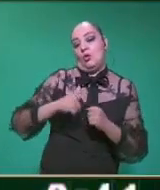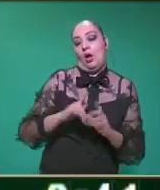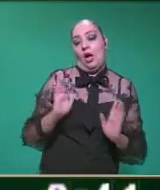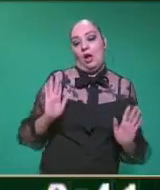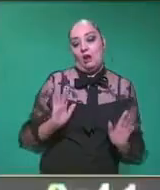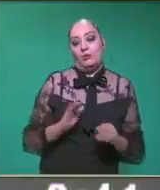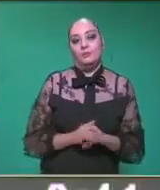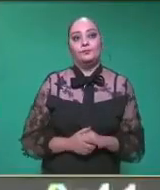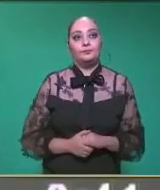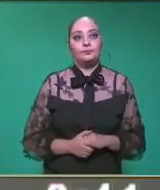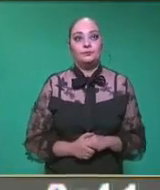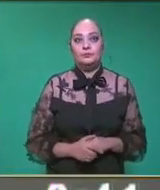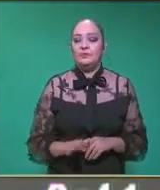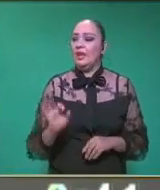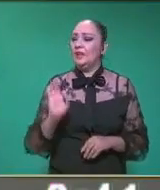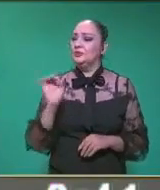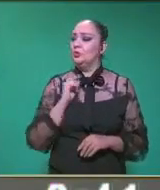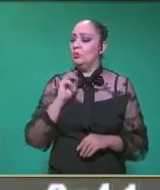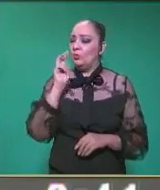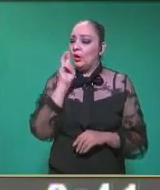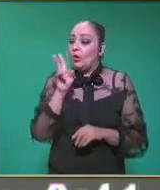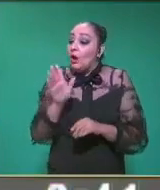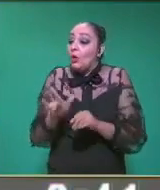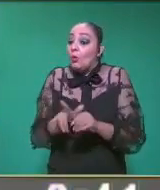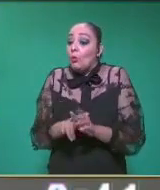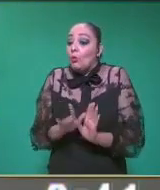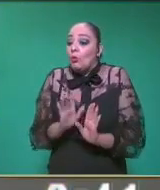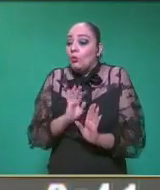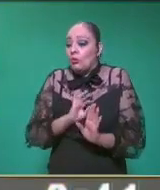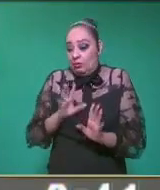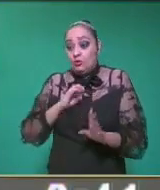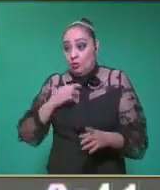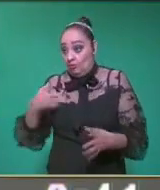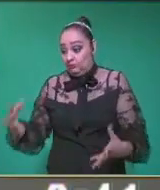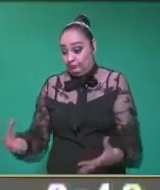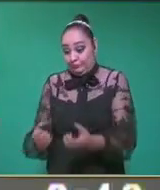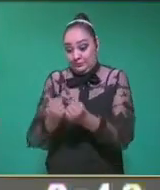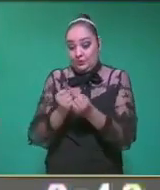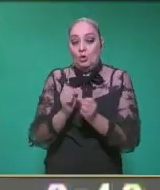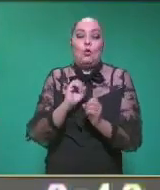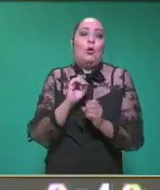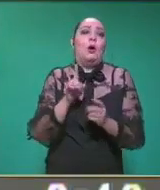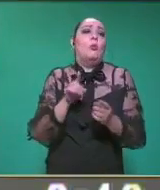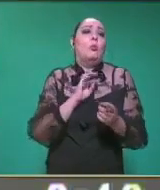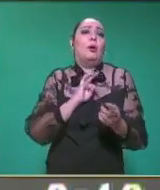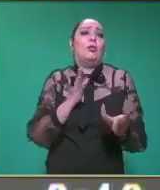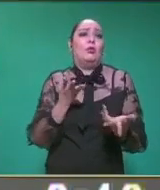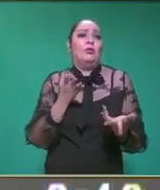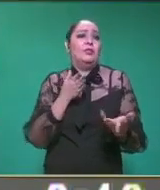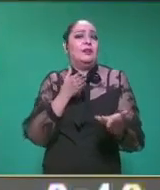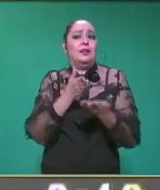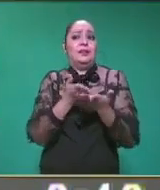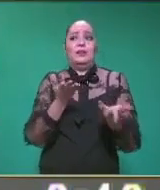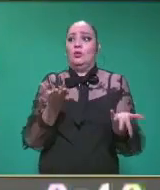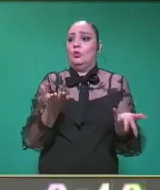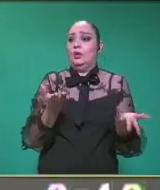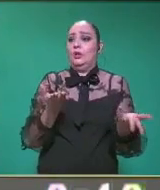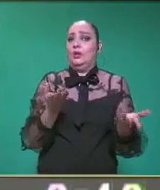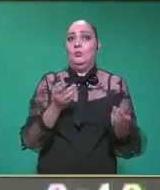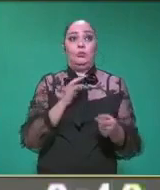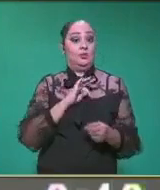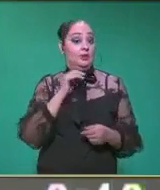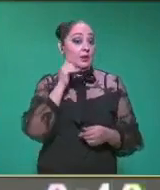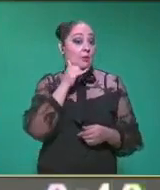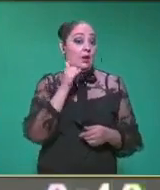si vemos alguno, podemos rescatarlo o a quién podemos dirigirnos? Bueno, pues este, hablen al 911